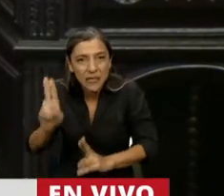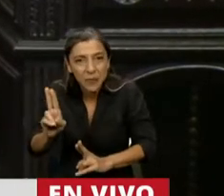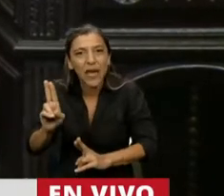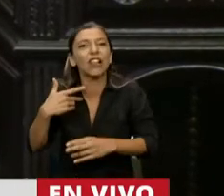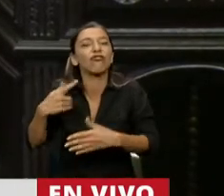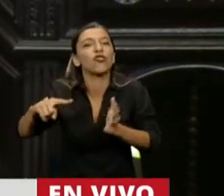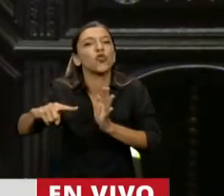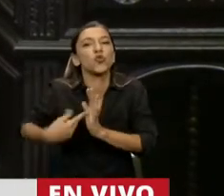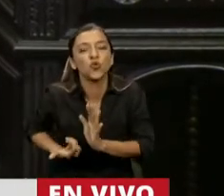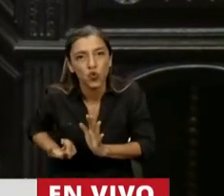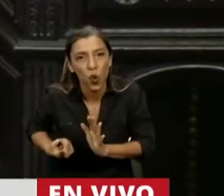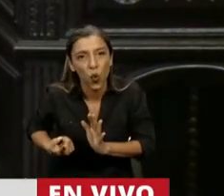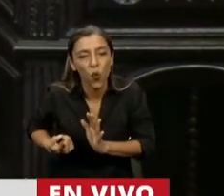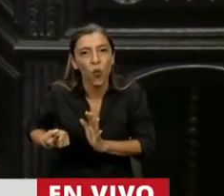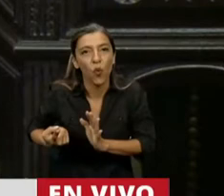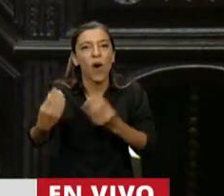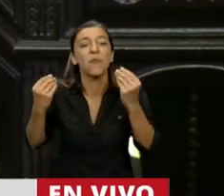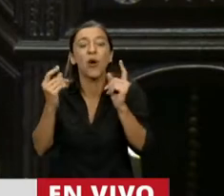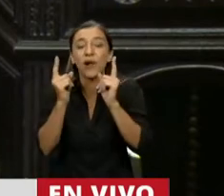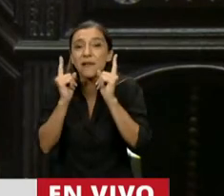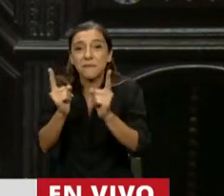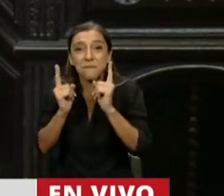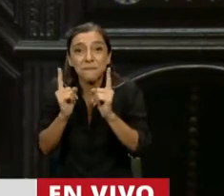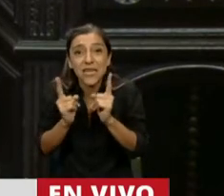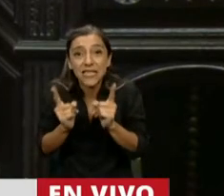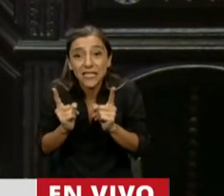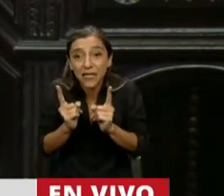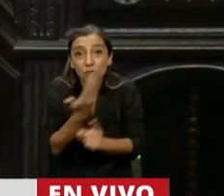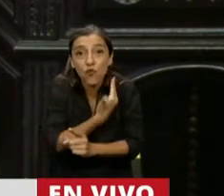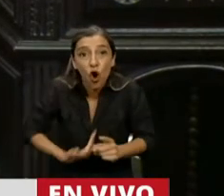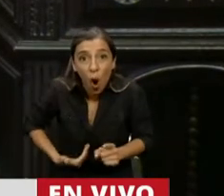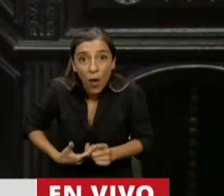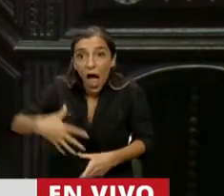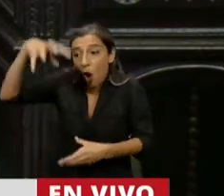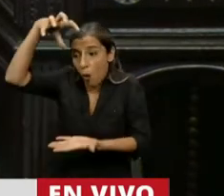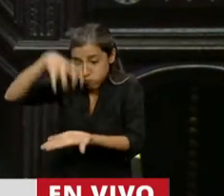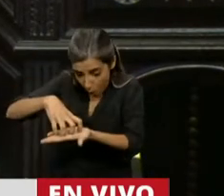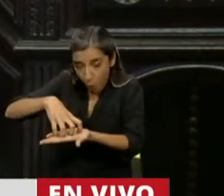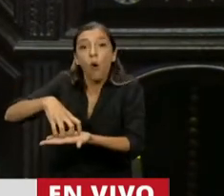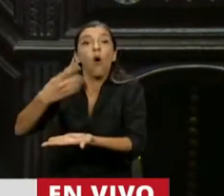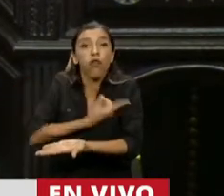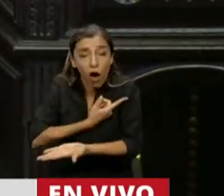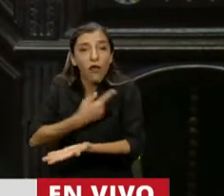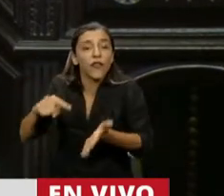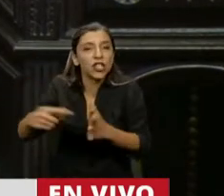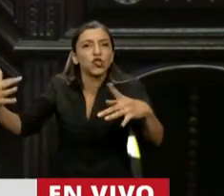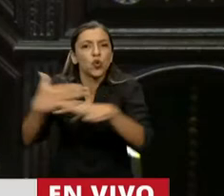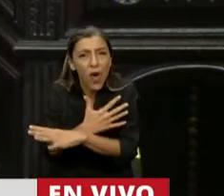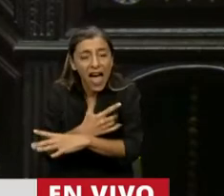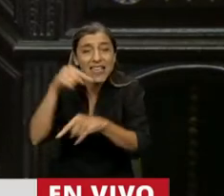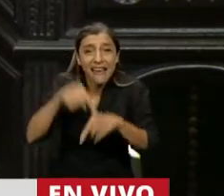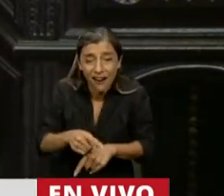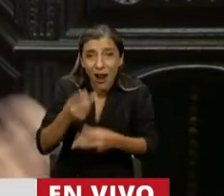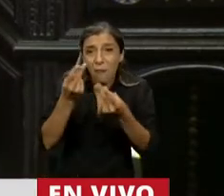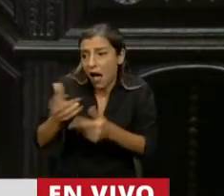la ciudad en la cual está asentado el propio gobierno de la nación. De financiar a la ciudad de Buenos